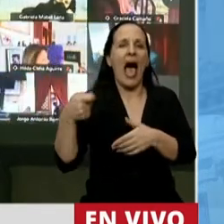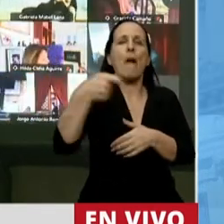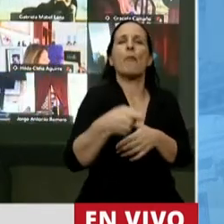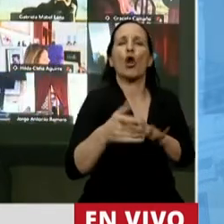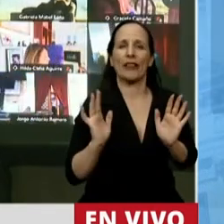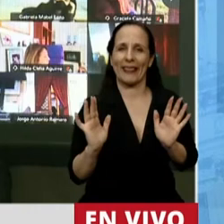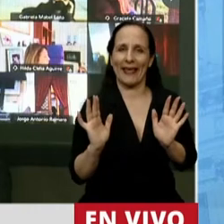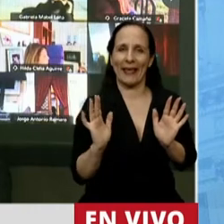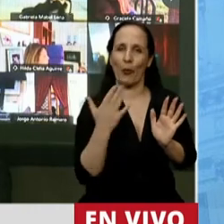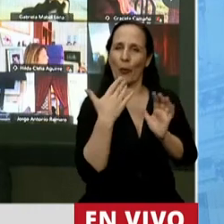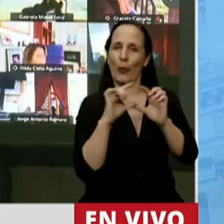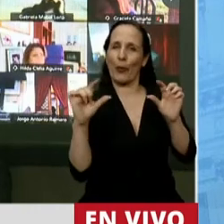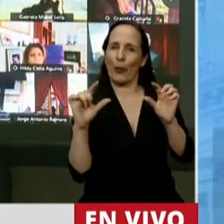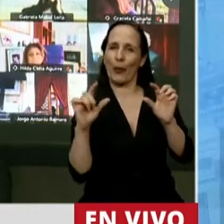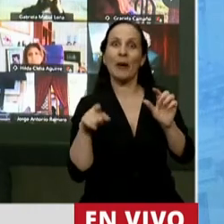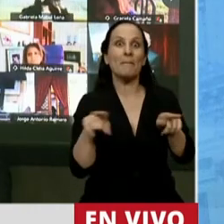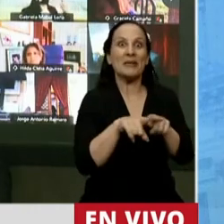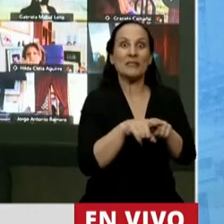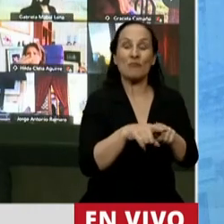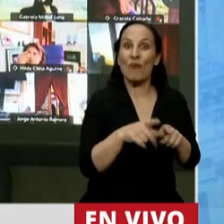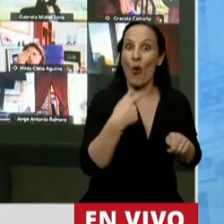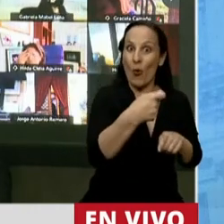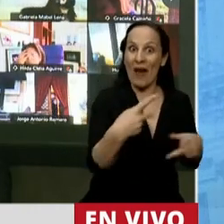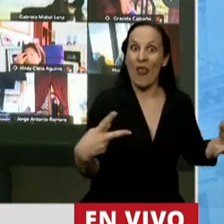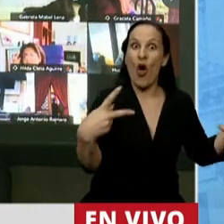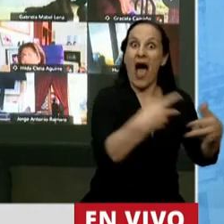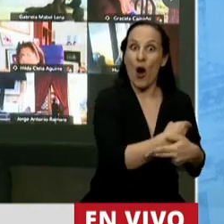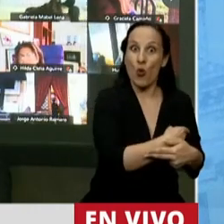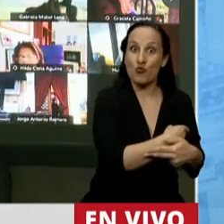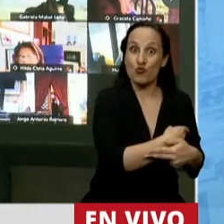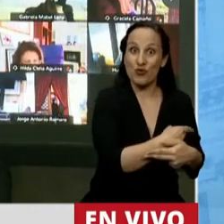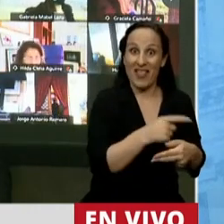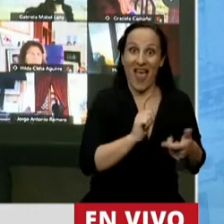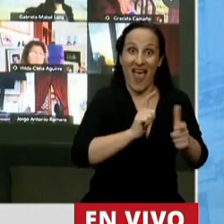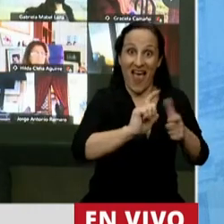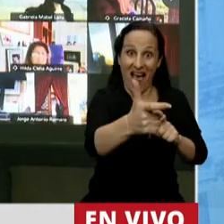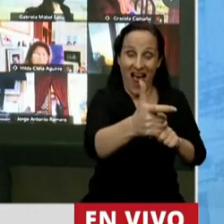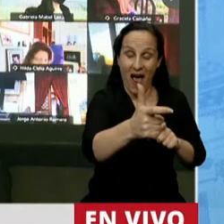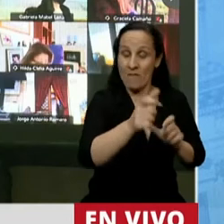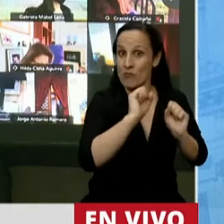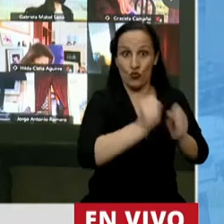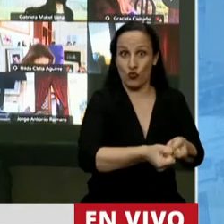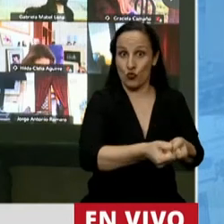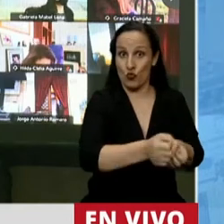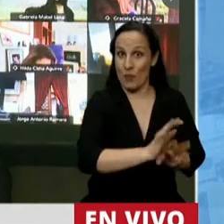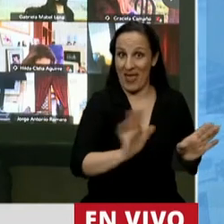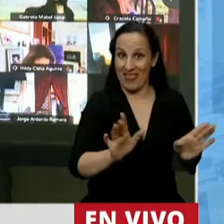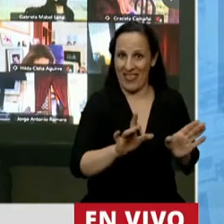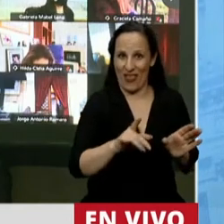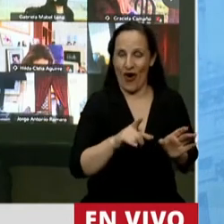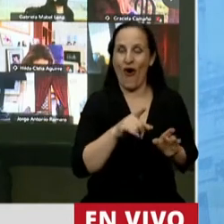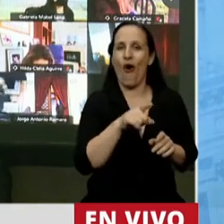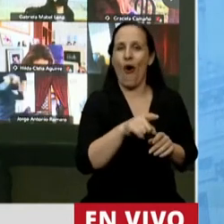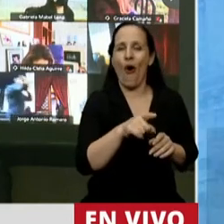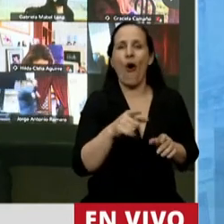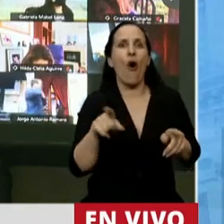como al ajuste de los jubilados que suspendió la movilidad en la ley de emergencia así